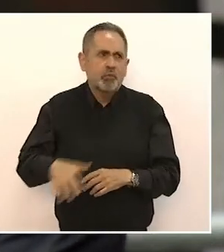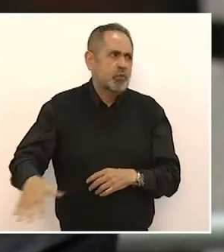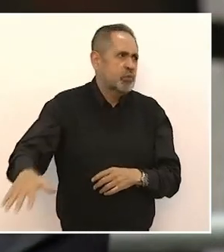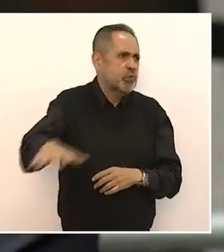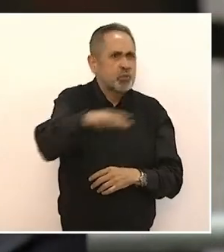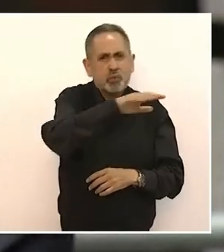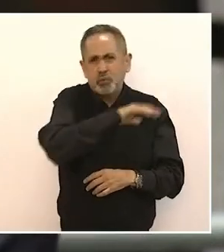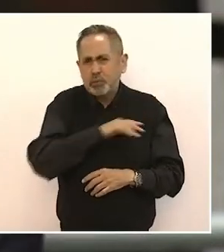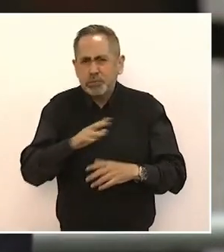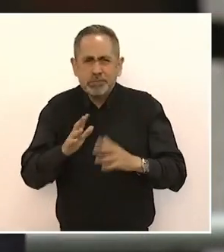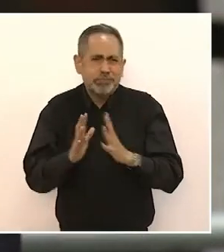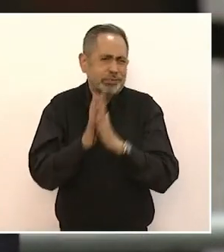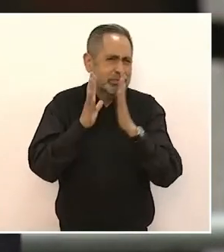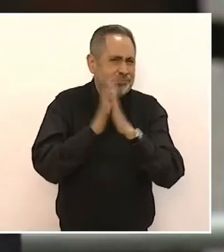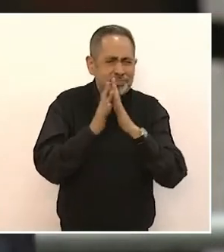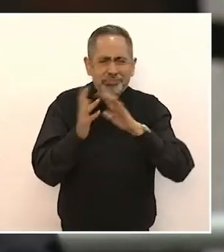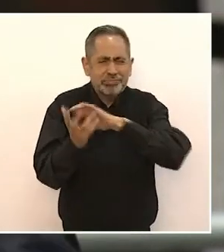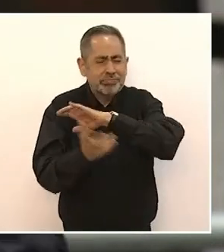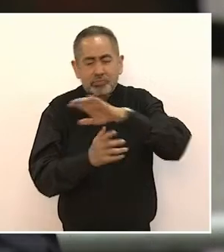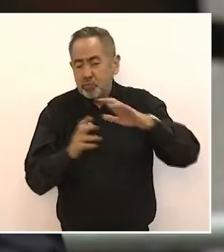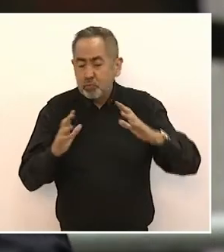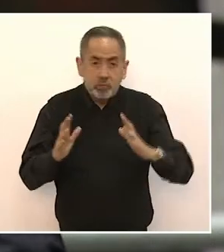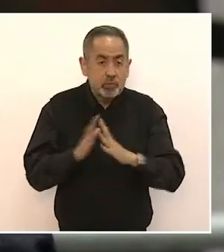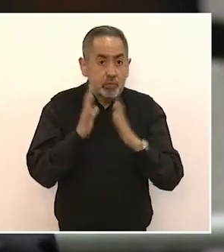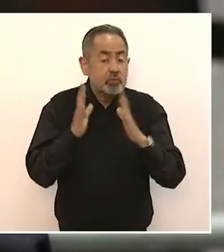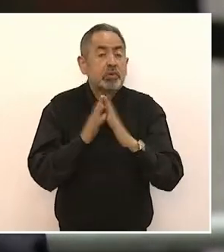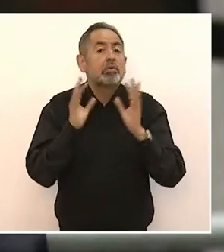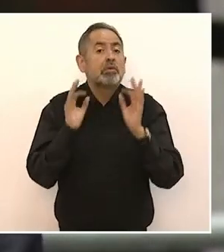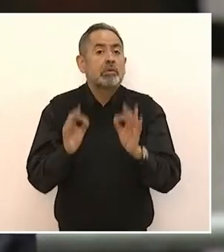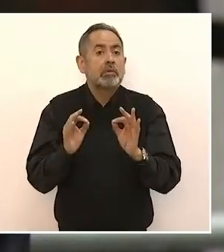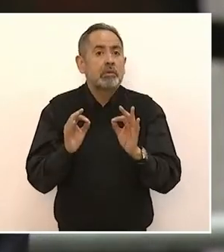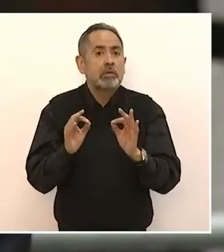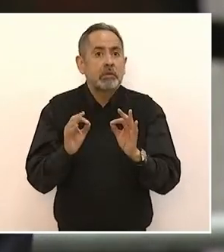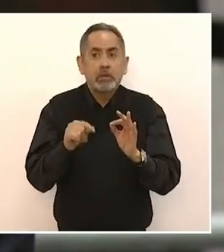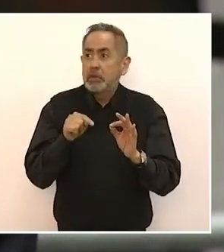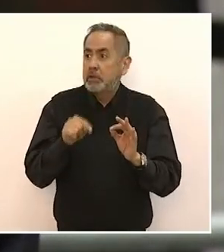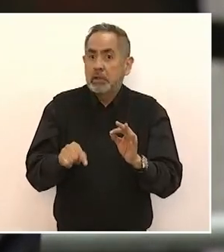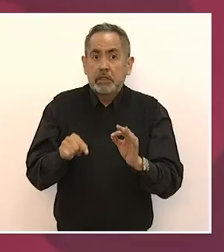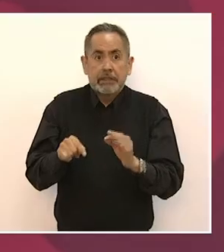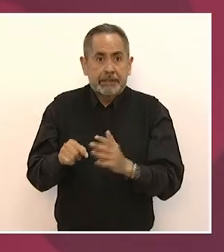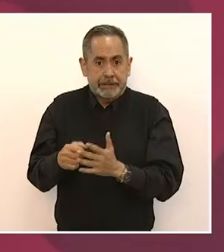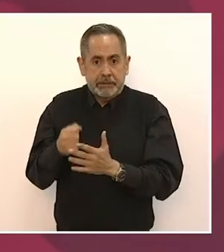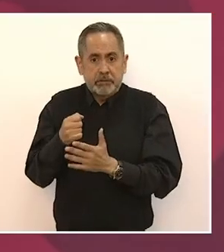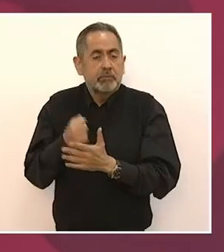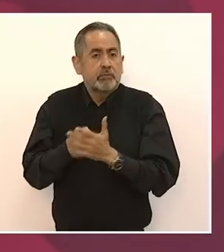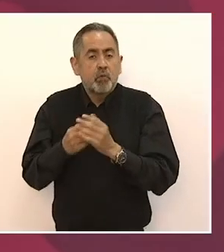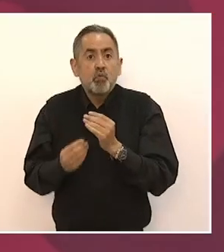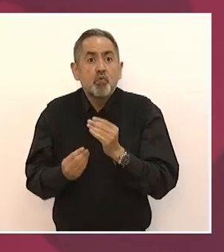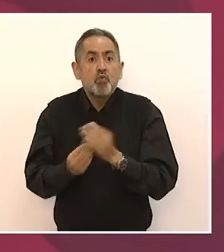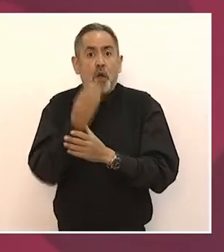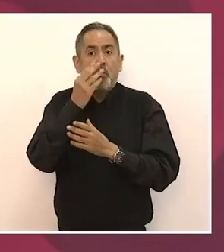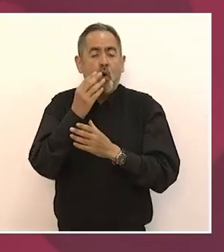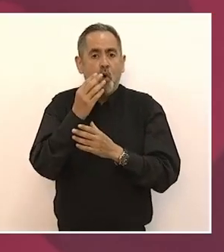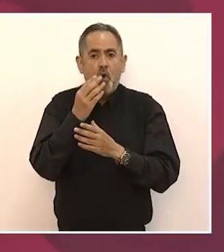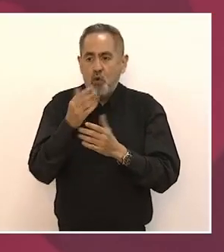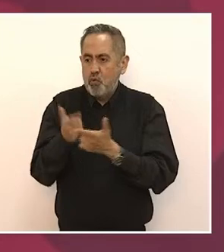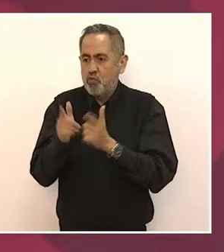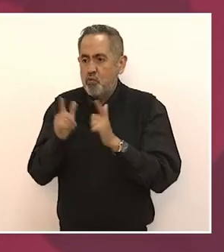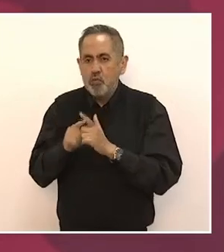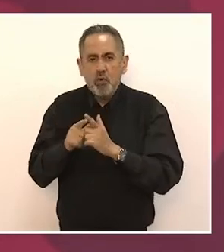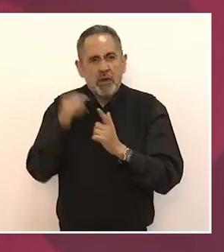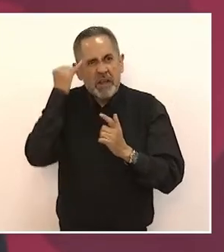haya surgido este movimiento cultural único,